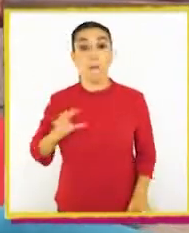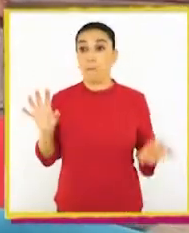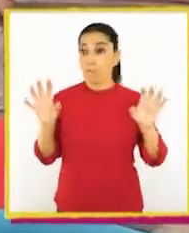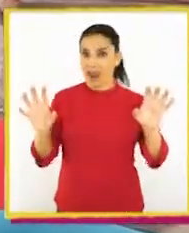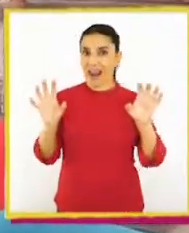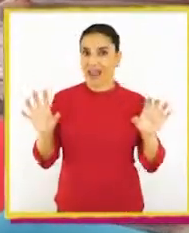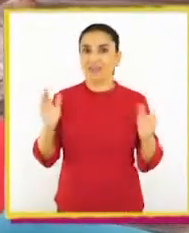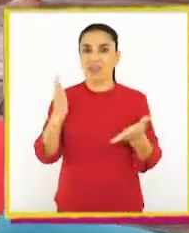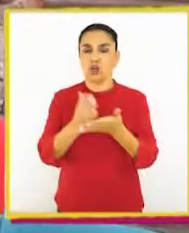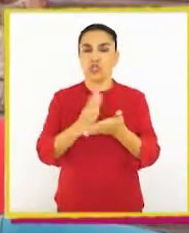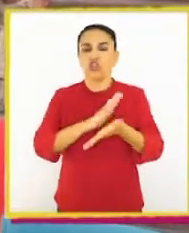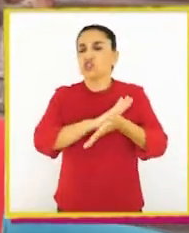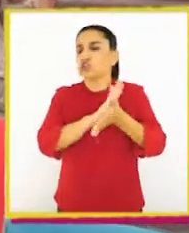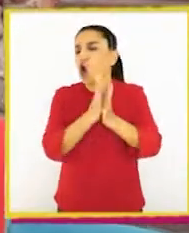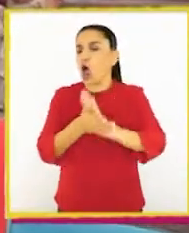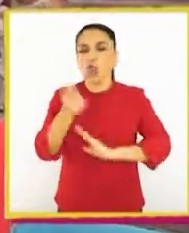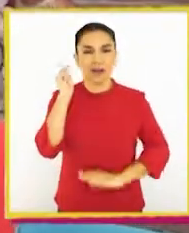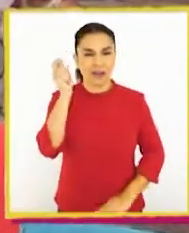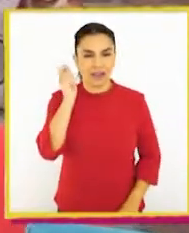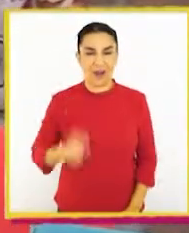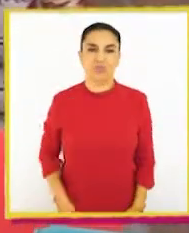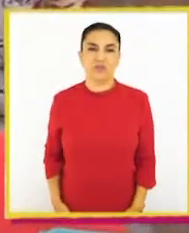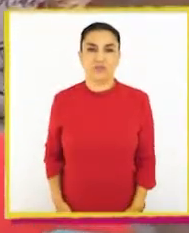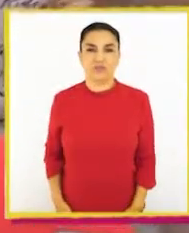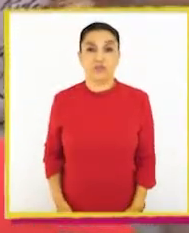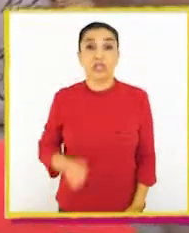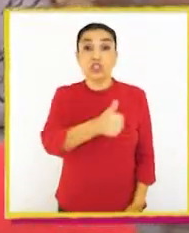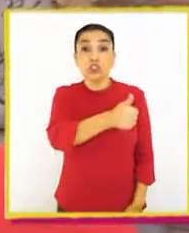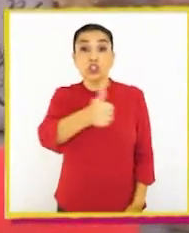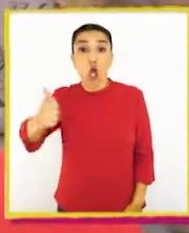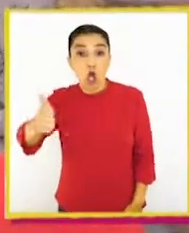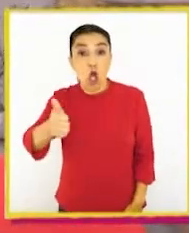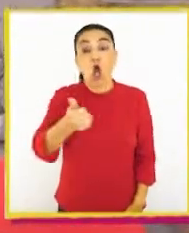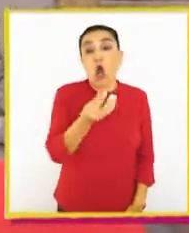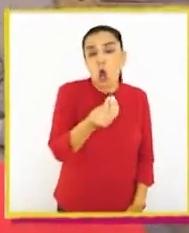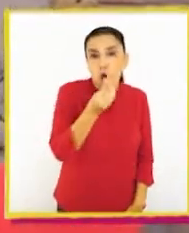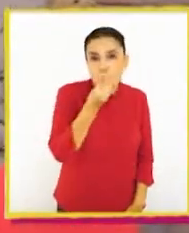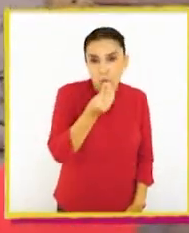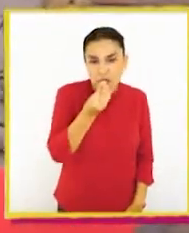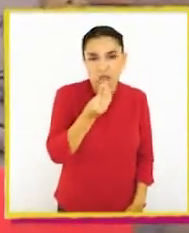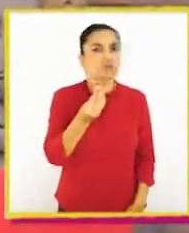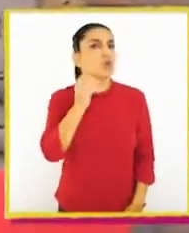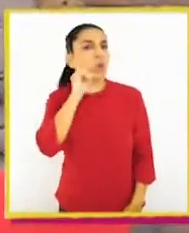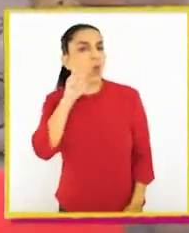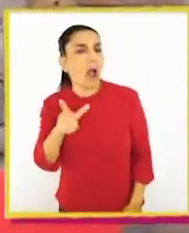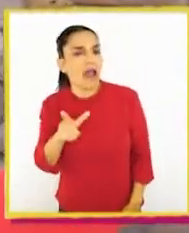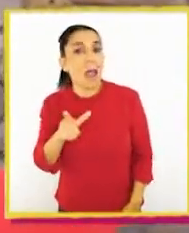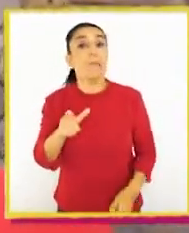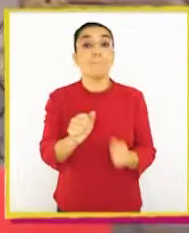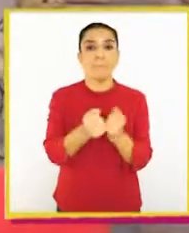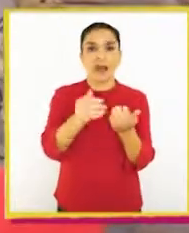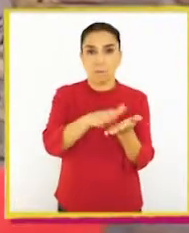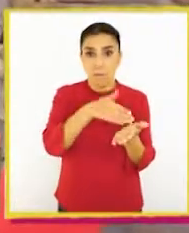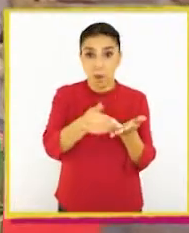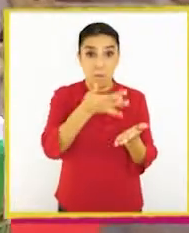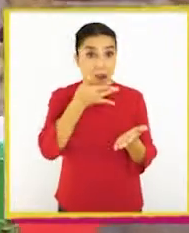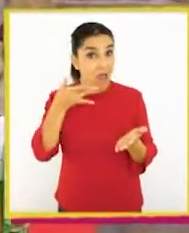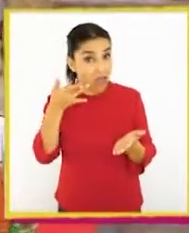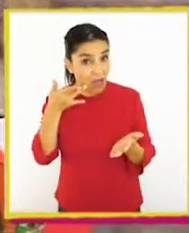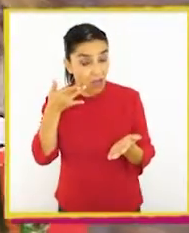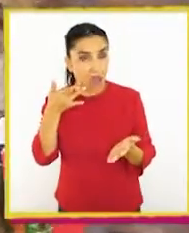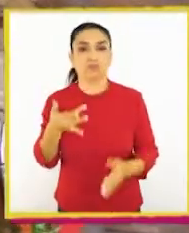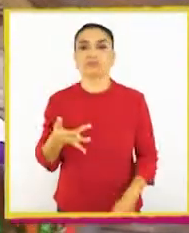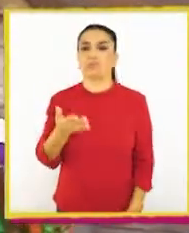del colegio en todos los recreos. Todos deberán traer colación, un pan con mermelada y jugo de